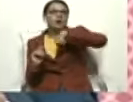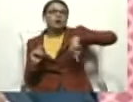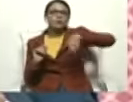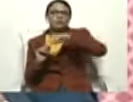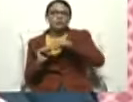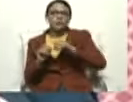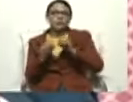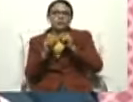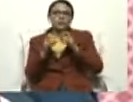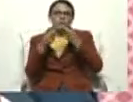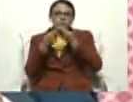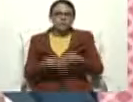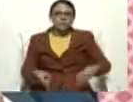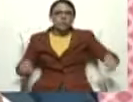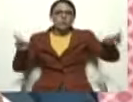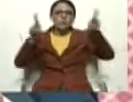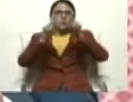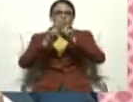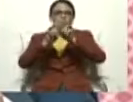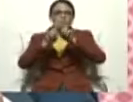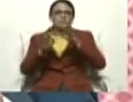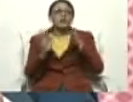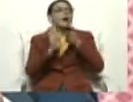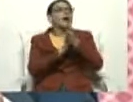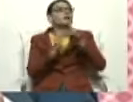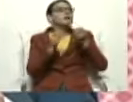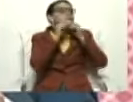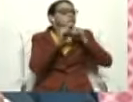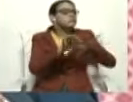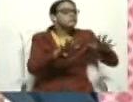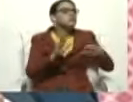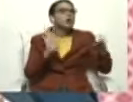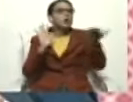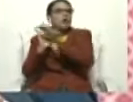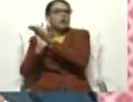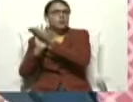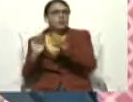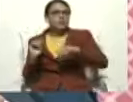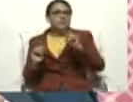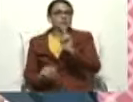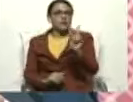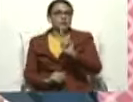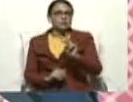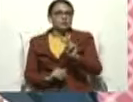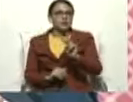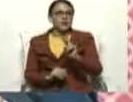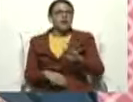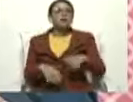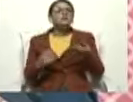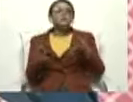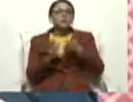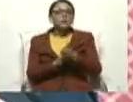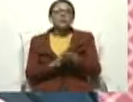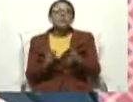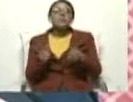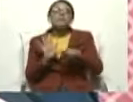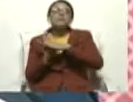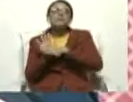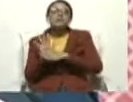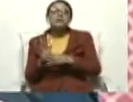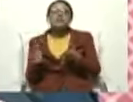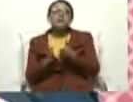en el cual se emiten consideraciones que son de exclusiva competencia